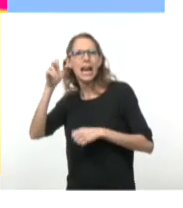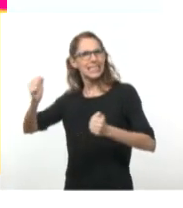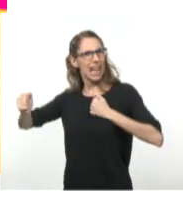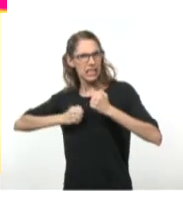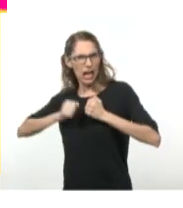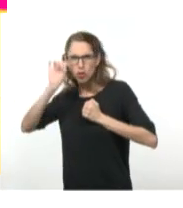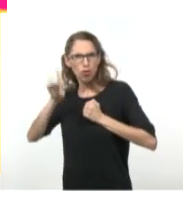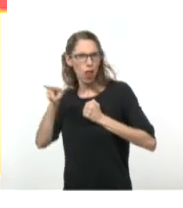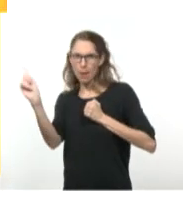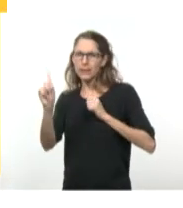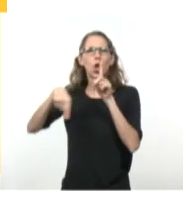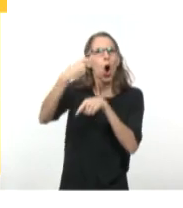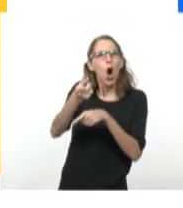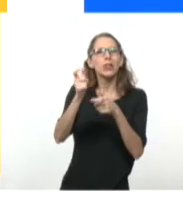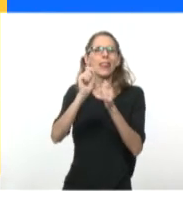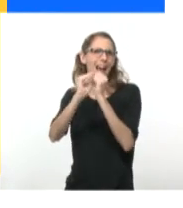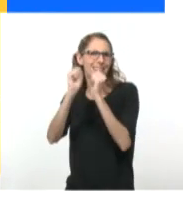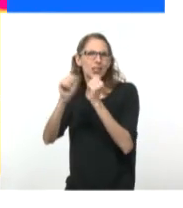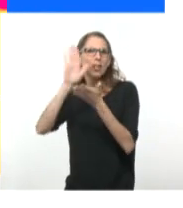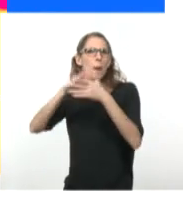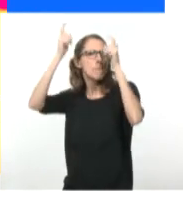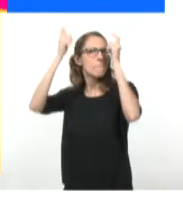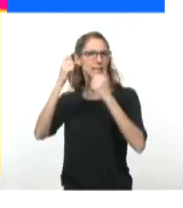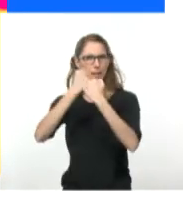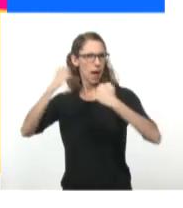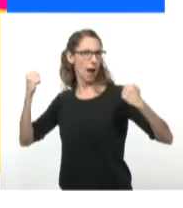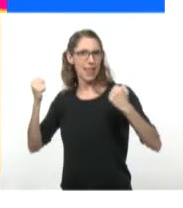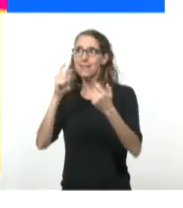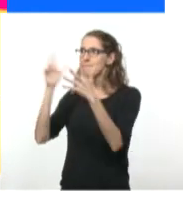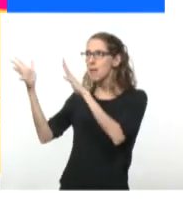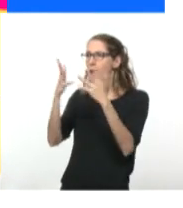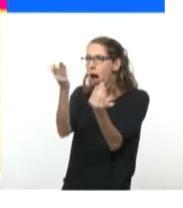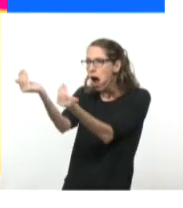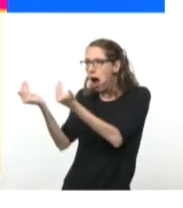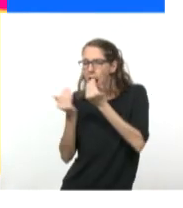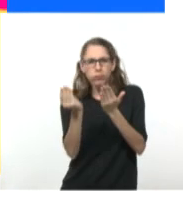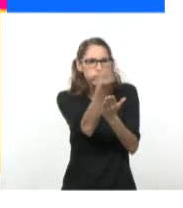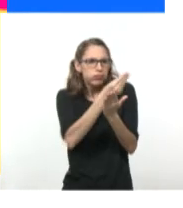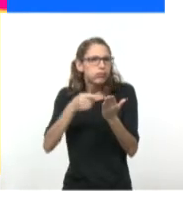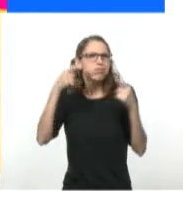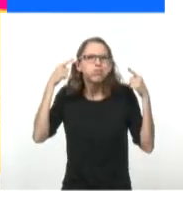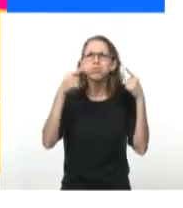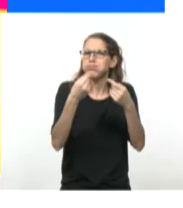el del Príncipe Valiente. Es historieta pura, de aventuras puras para jóvenes.